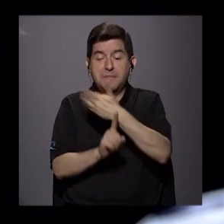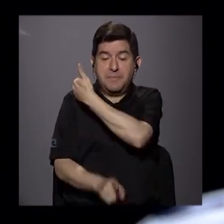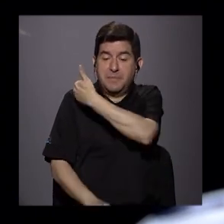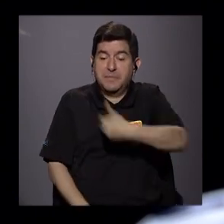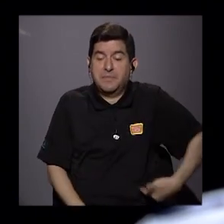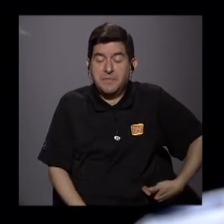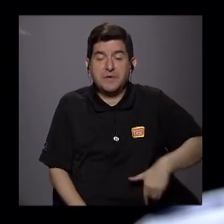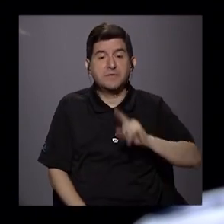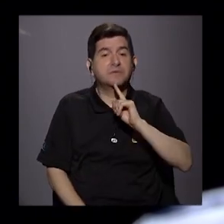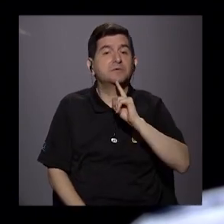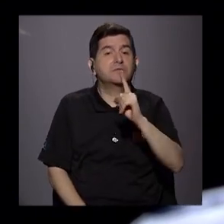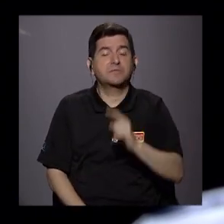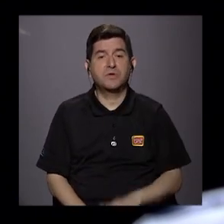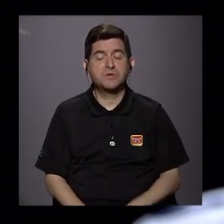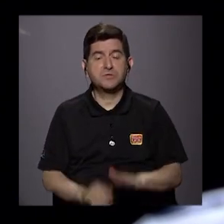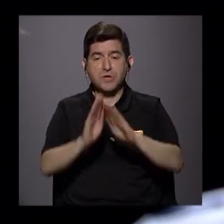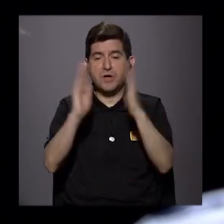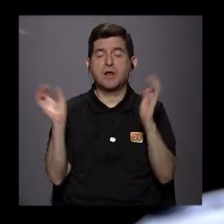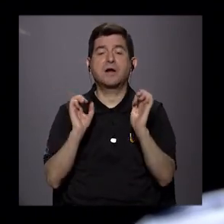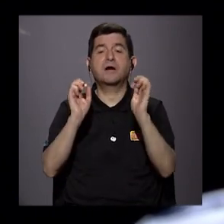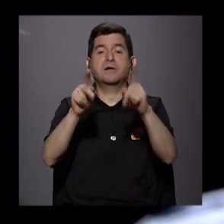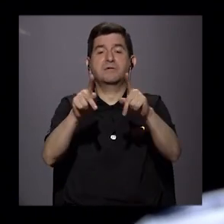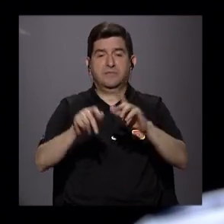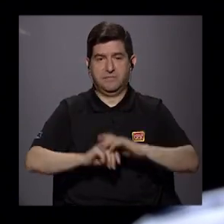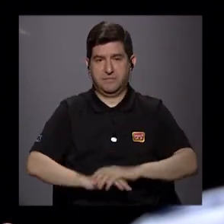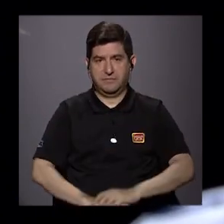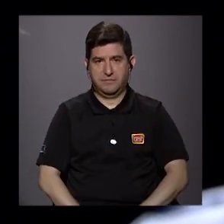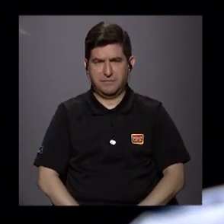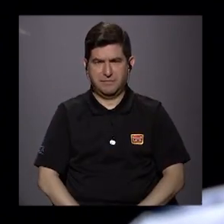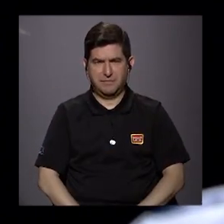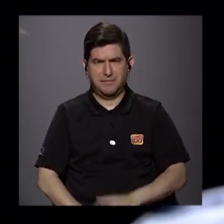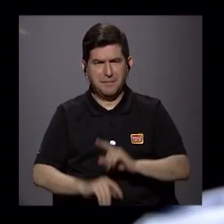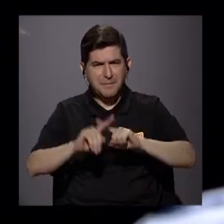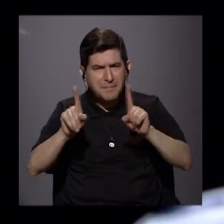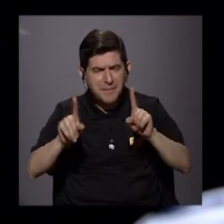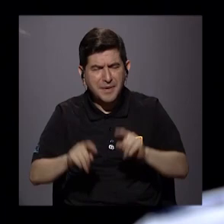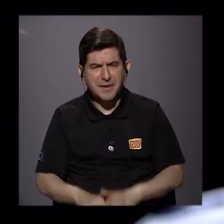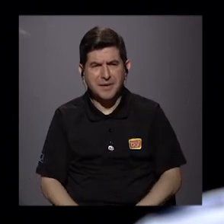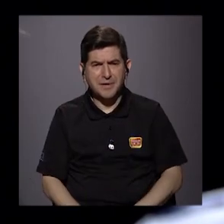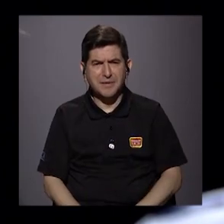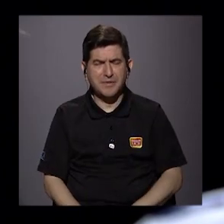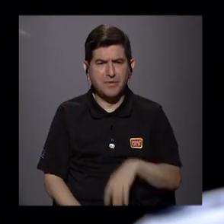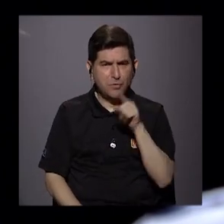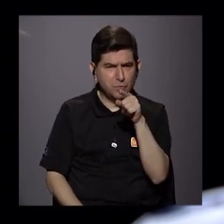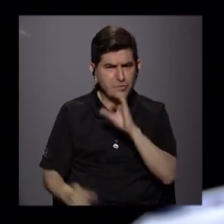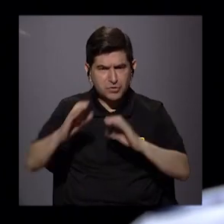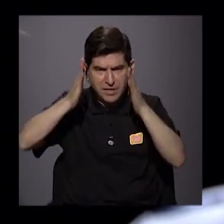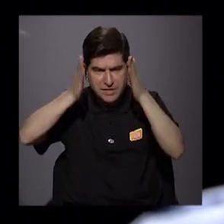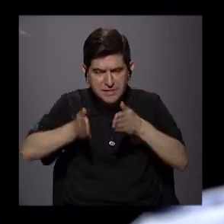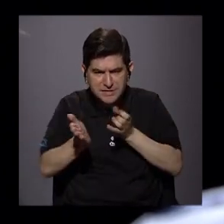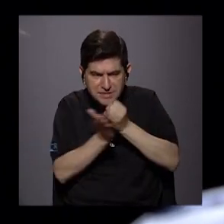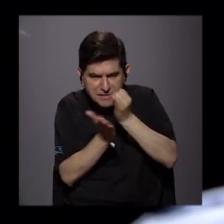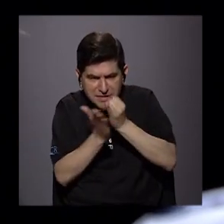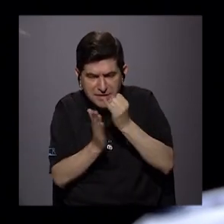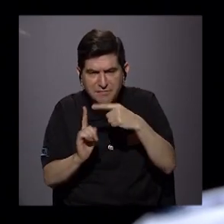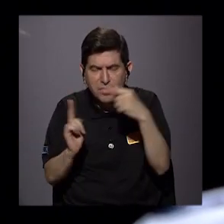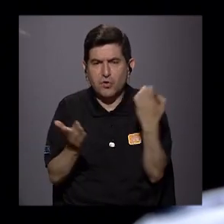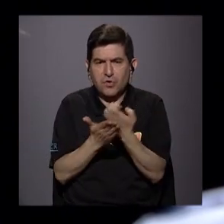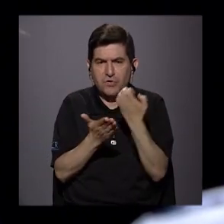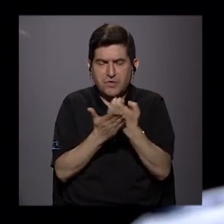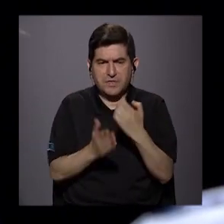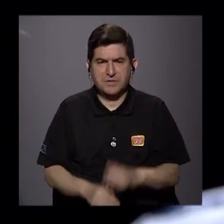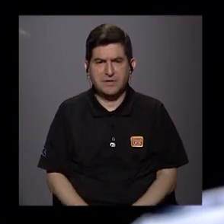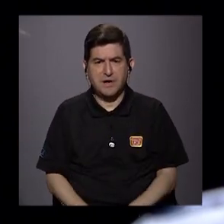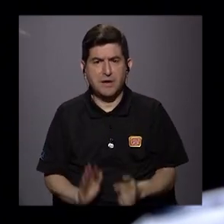habla de apertura de oportunidades. Y nos encontramos ustedes, científicos, que hacen investigación desde la economía,